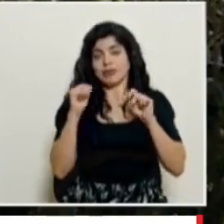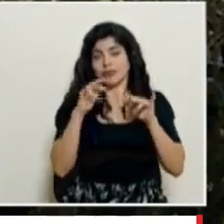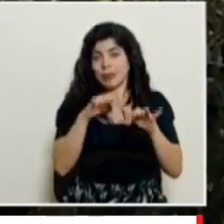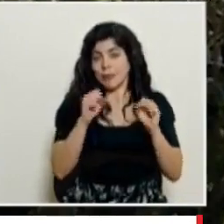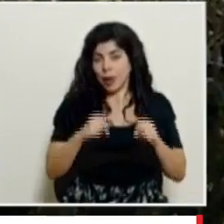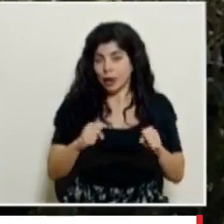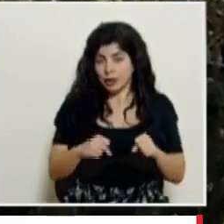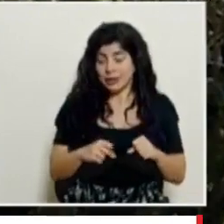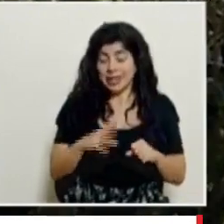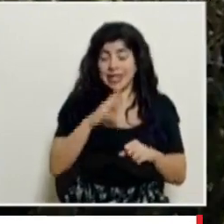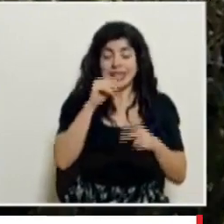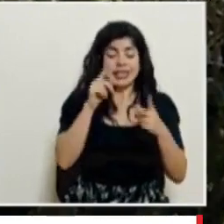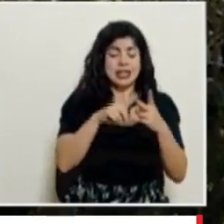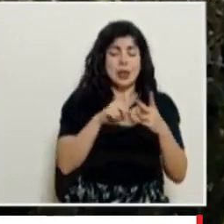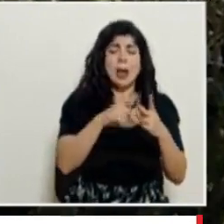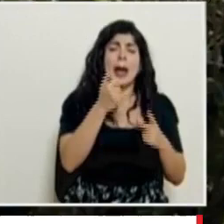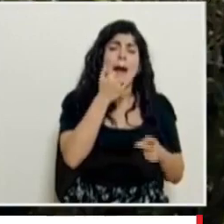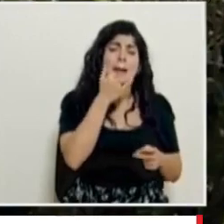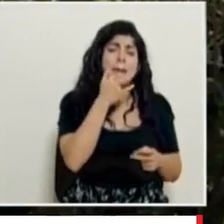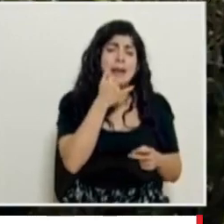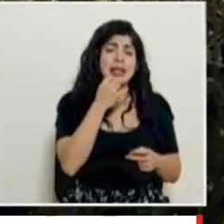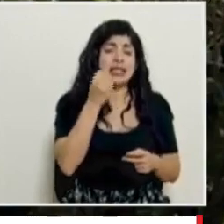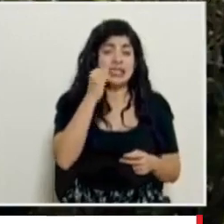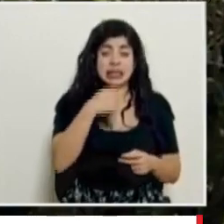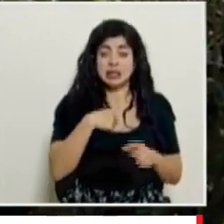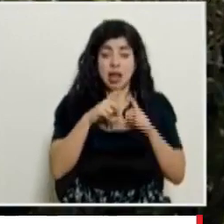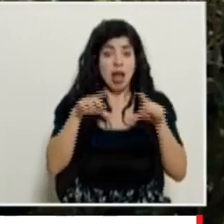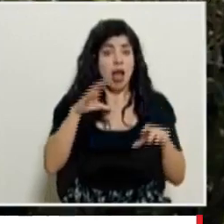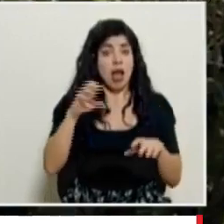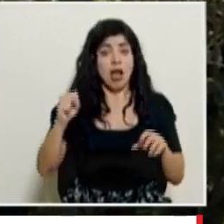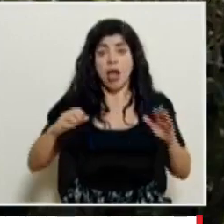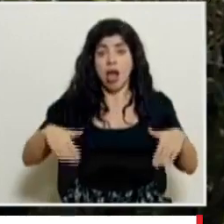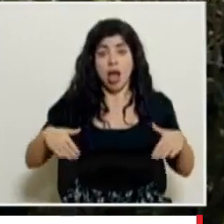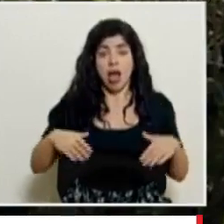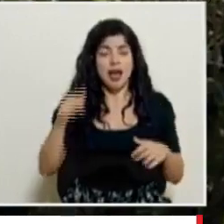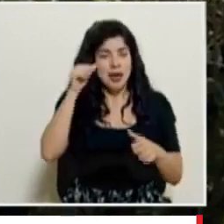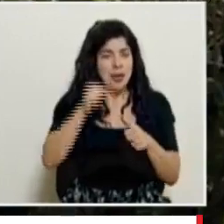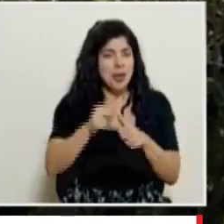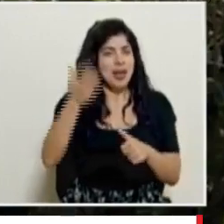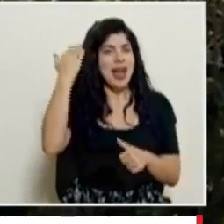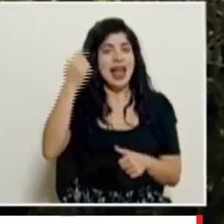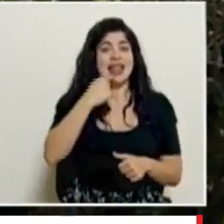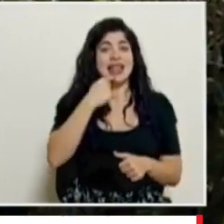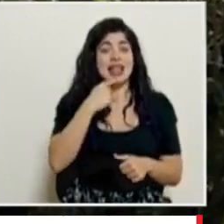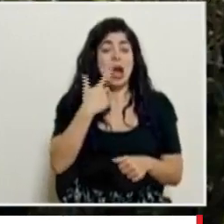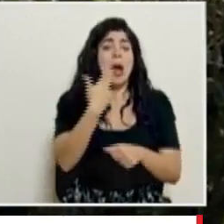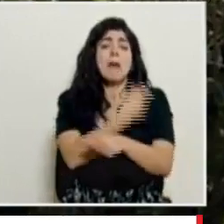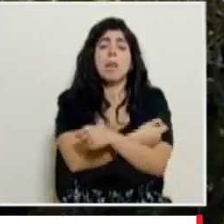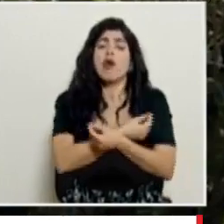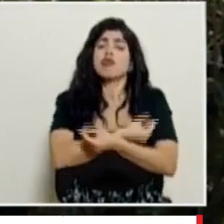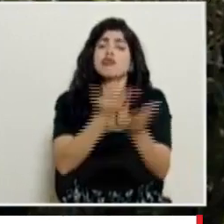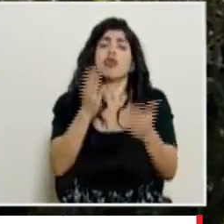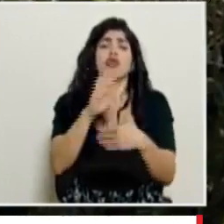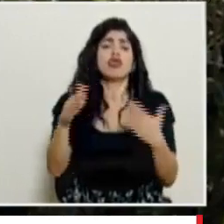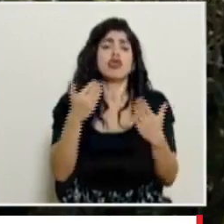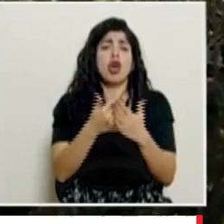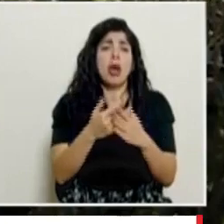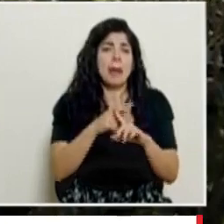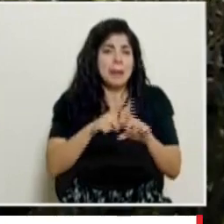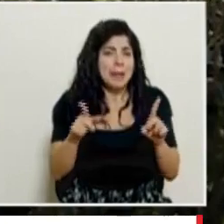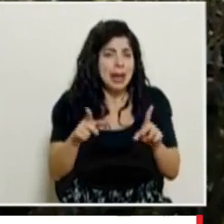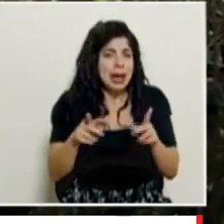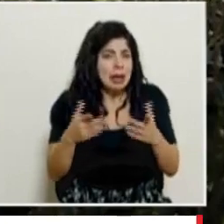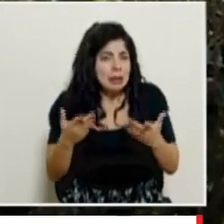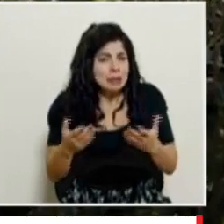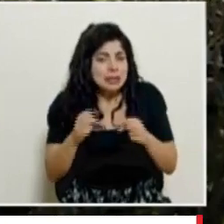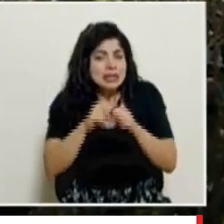segundo qué sucede con el caso de no ser asegurado porque si bien es cierto se había dicho de que la vacuna estaba para todos está el sistema